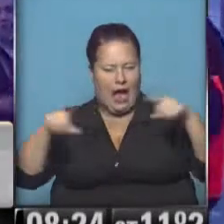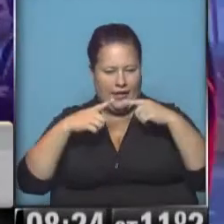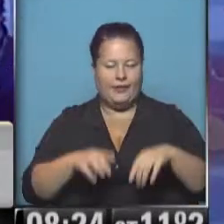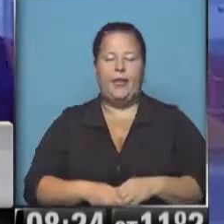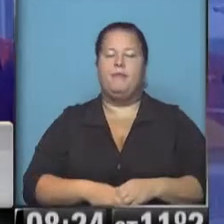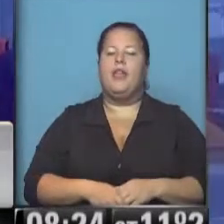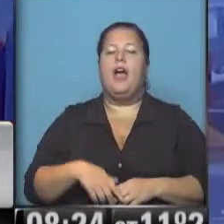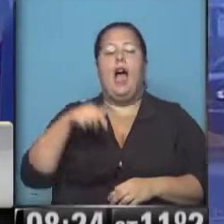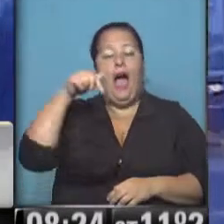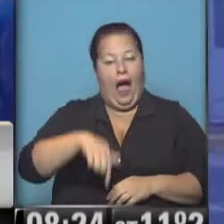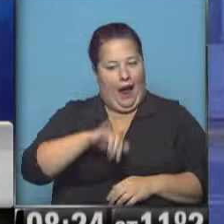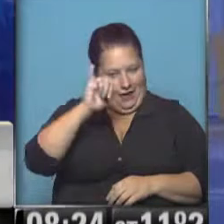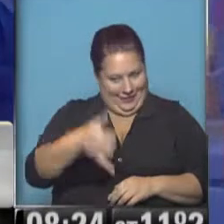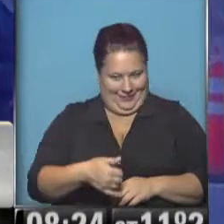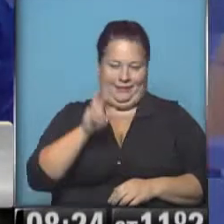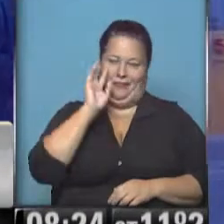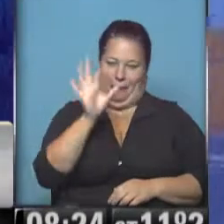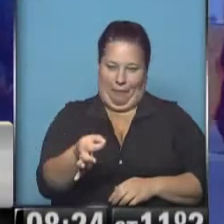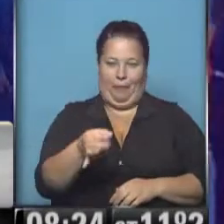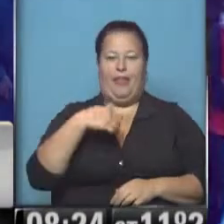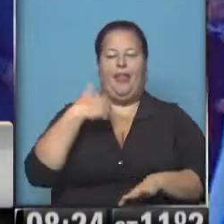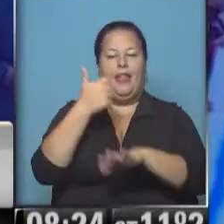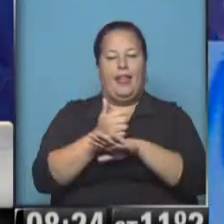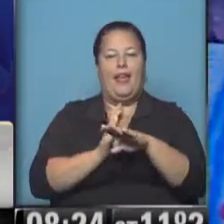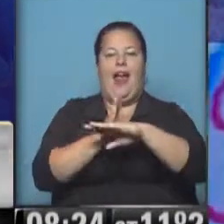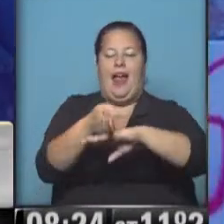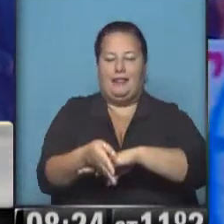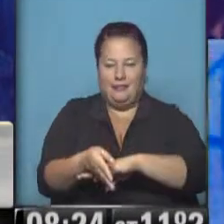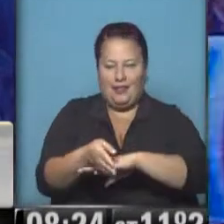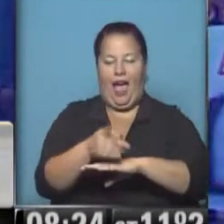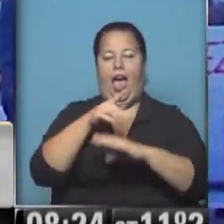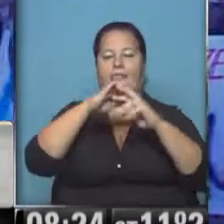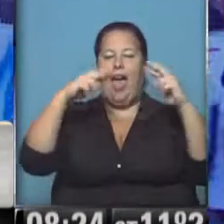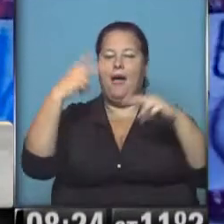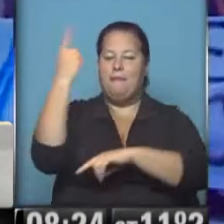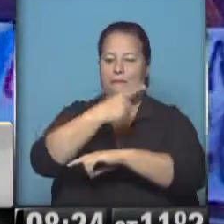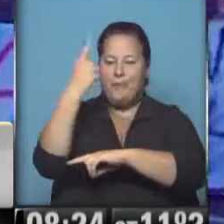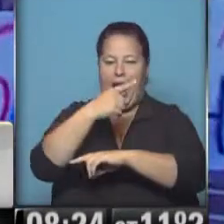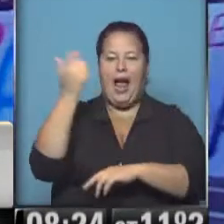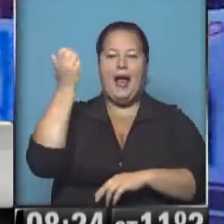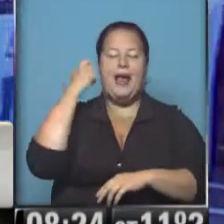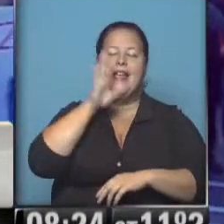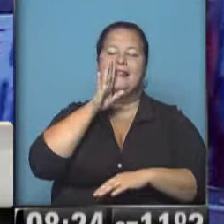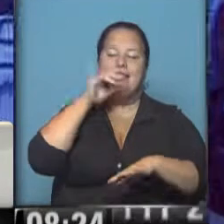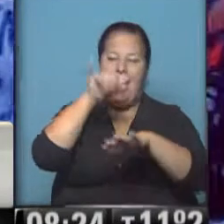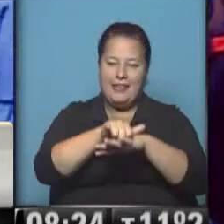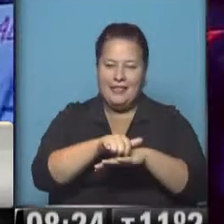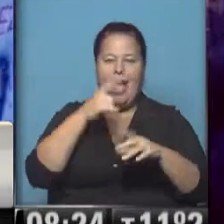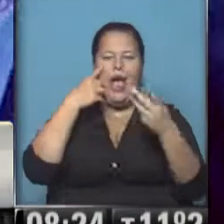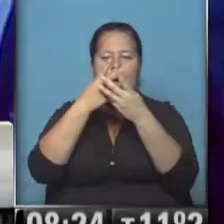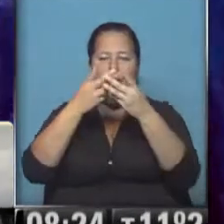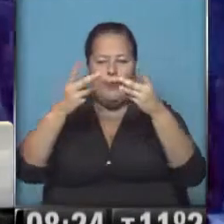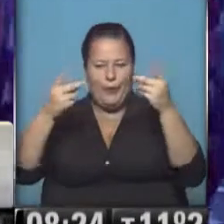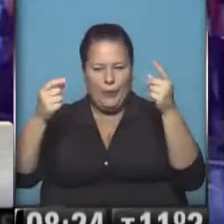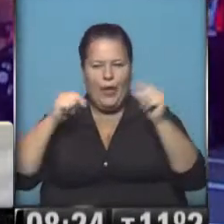Alejandro Lourdes, ahora sí van a poder divisar que estamos en la entrada de este peaje del aeropuerto internacional de Ezeiza, ya la niebla se va